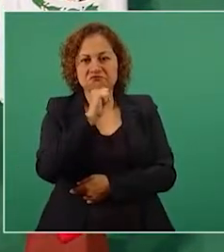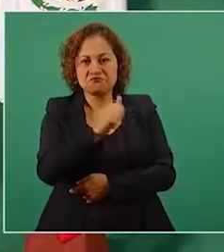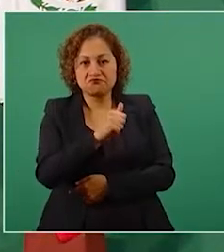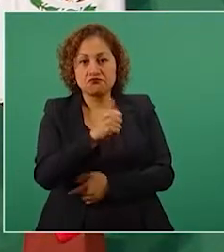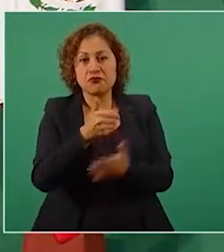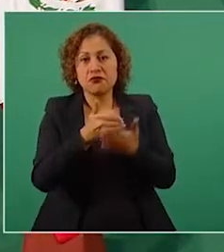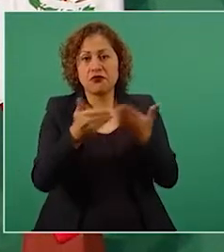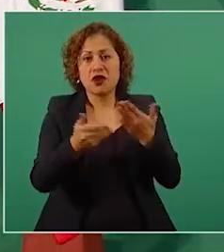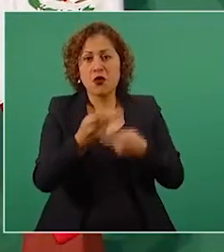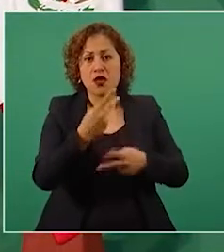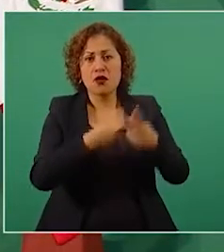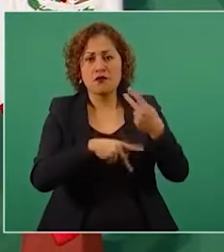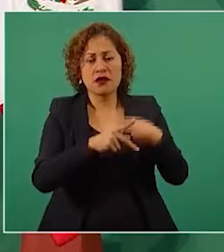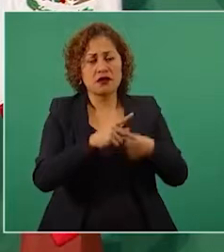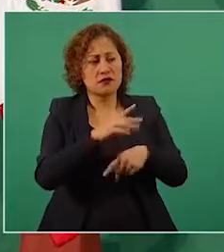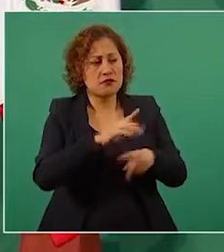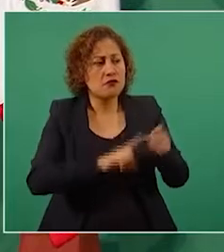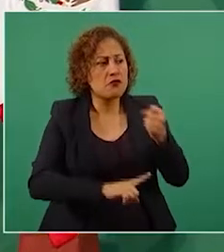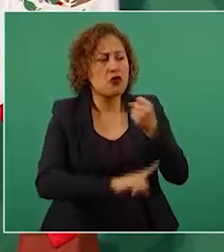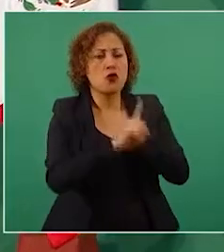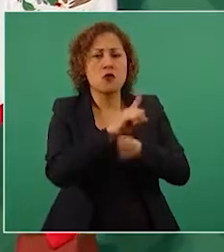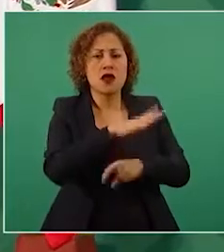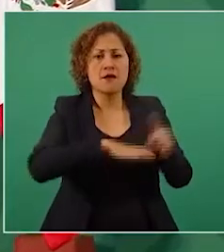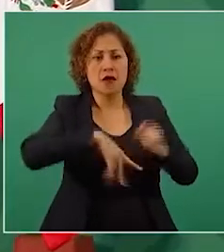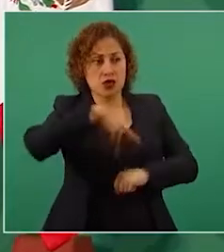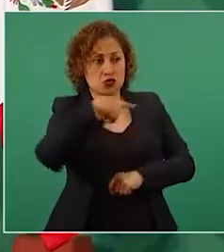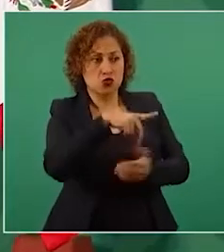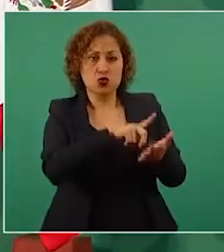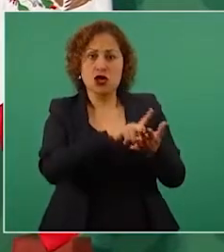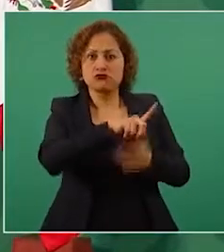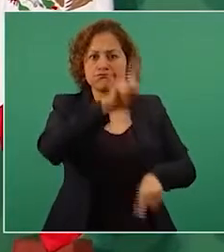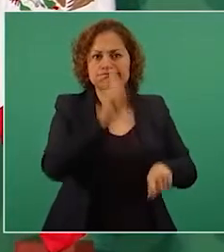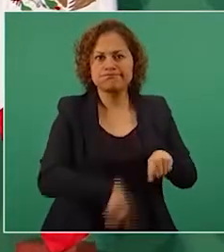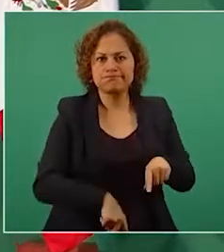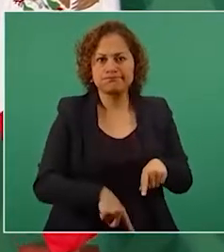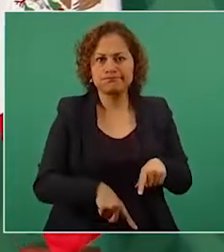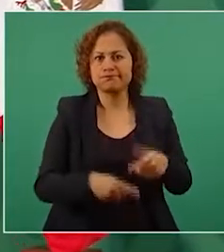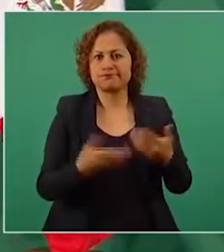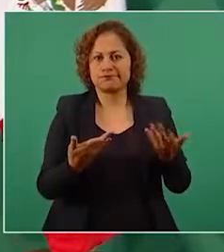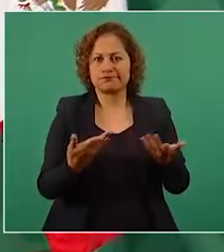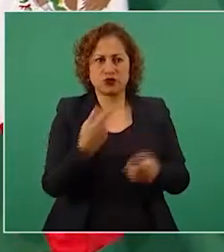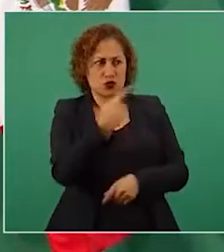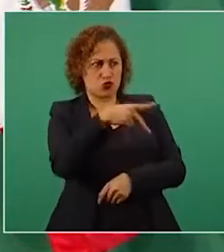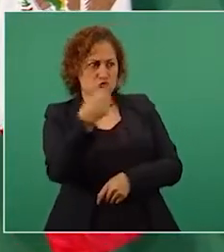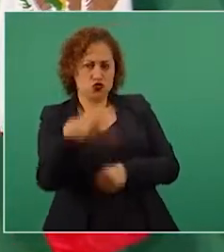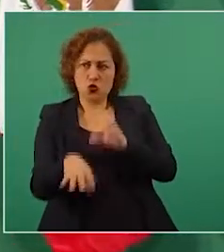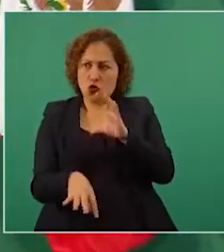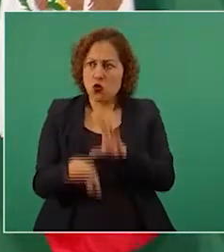ciudadanos, se les quitó un derecho a elegir,